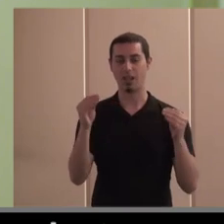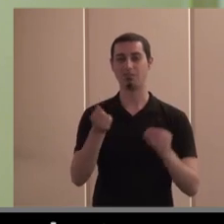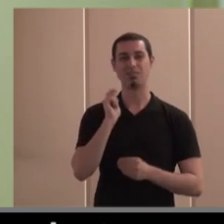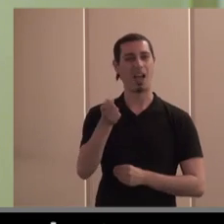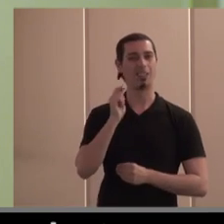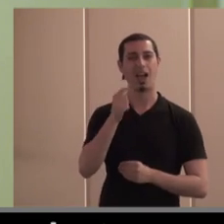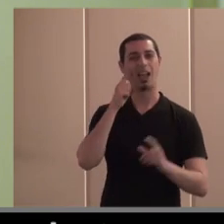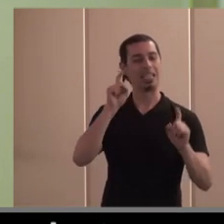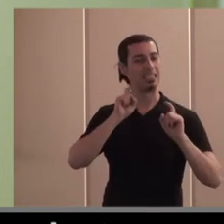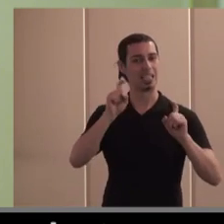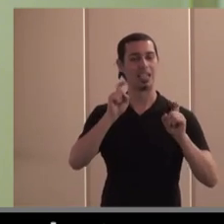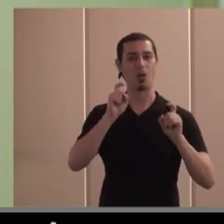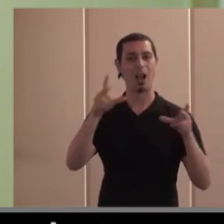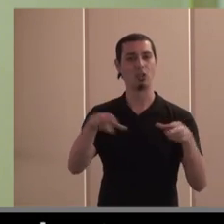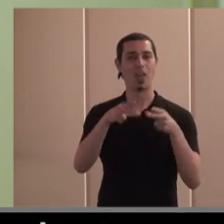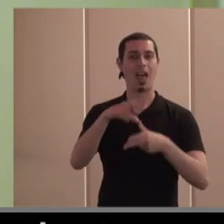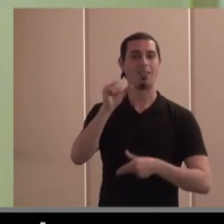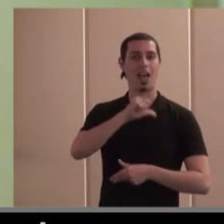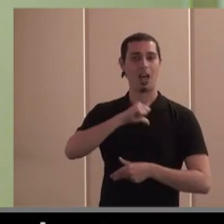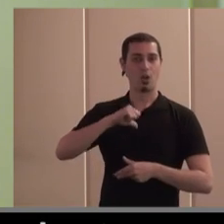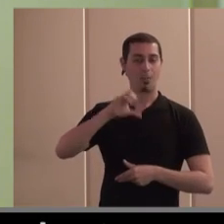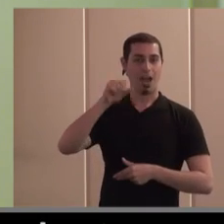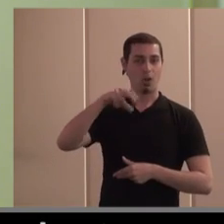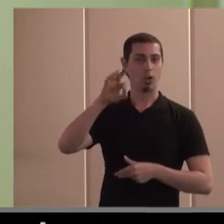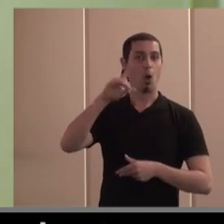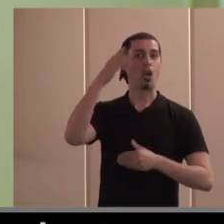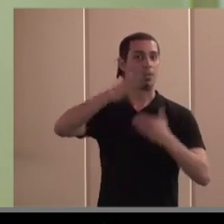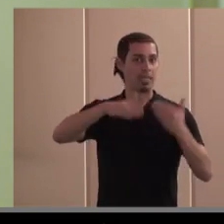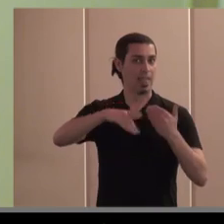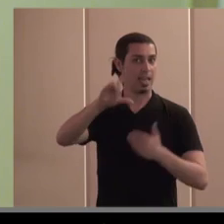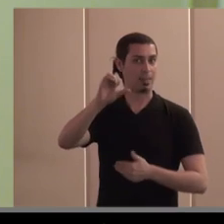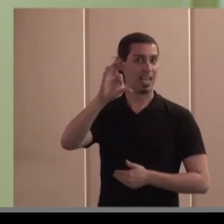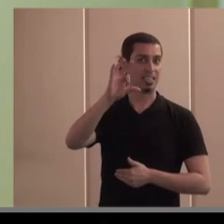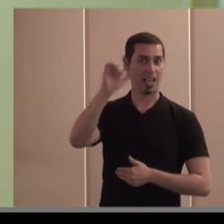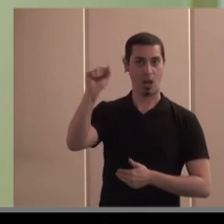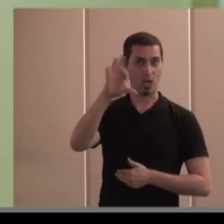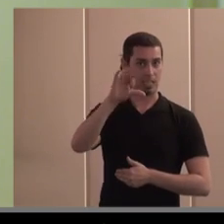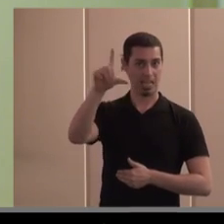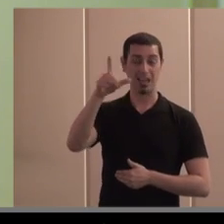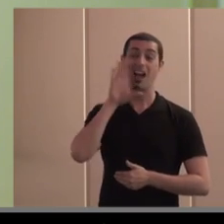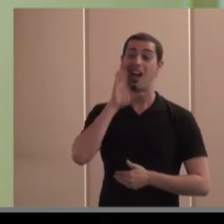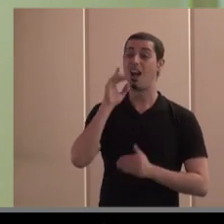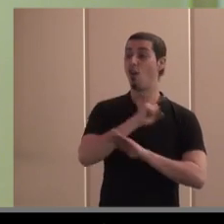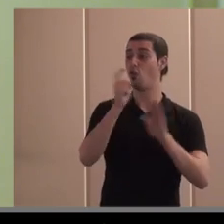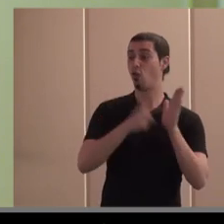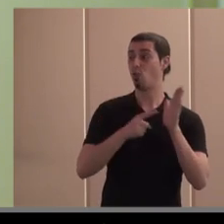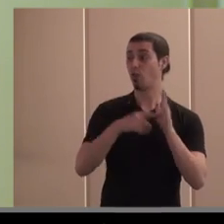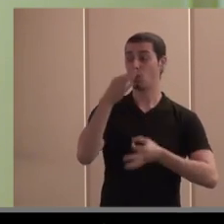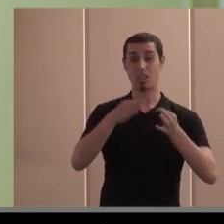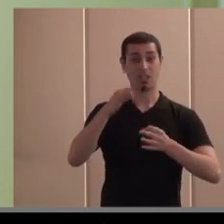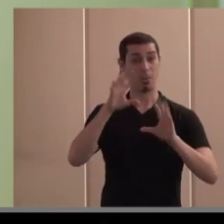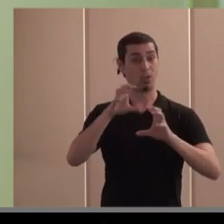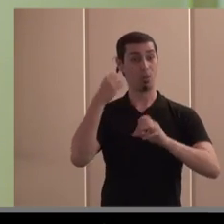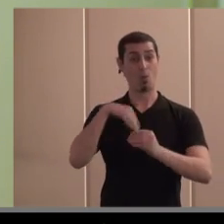suele enseñar lo que es una sociedad anónima una limitada pero hay muchas veces que todas estas fórmulas jurídicas que estáis aprendiendo en este curso